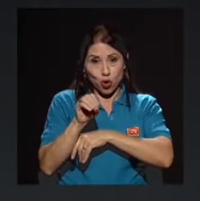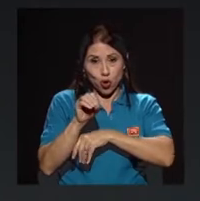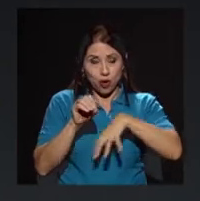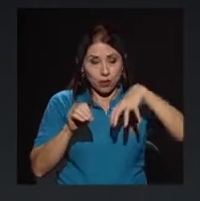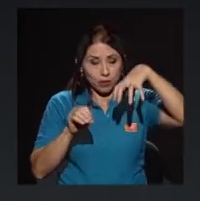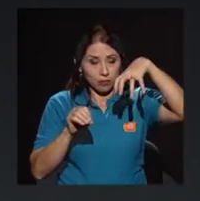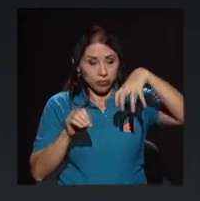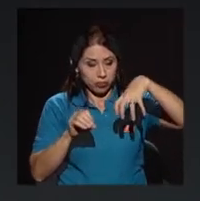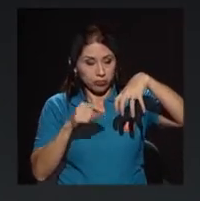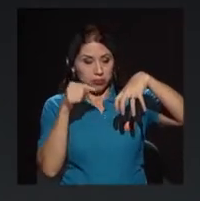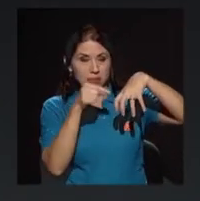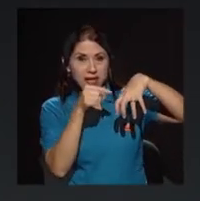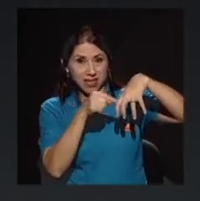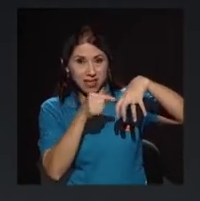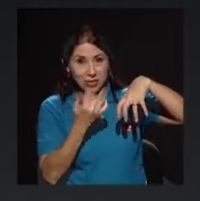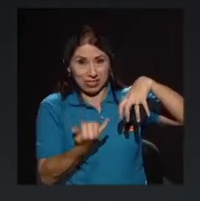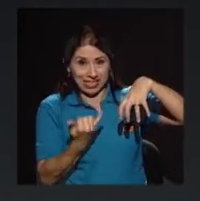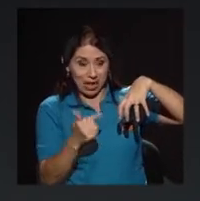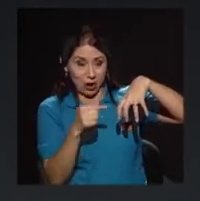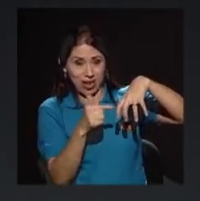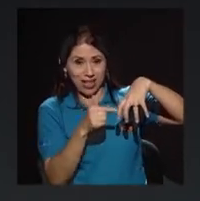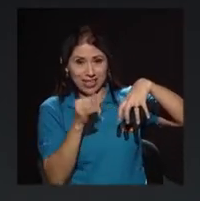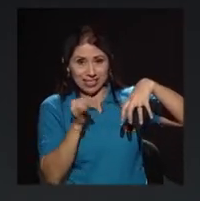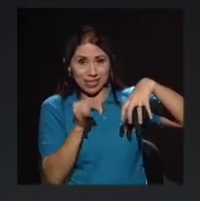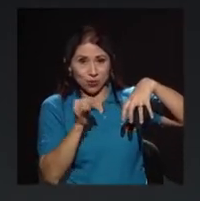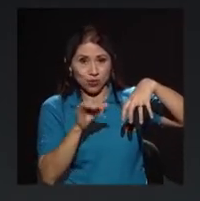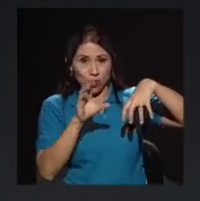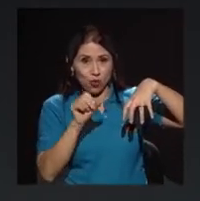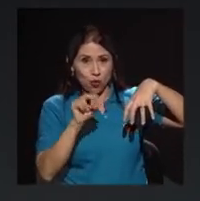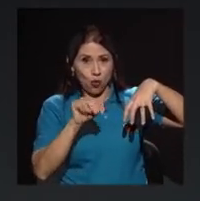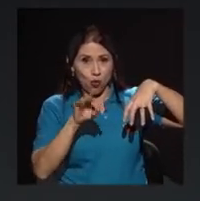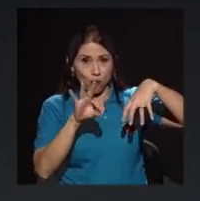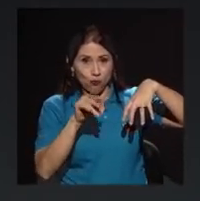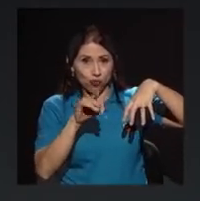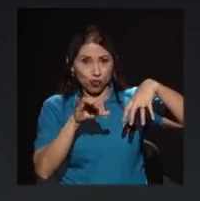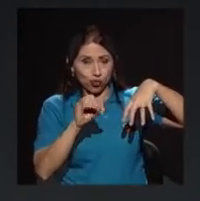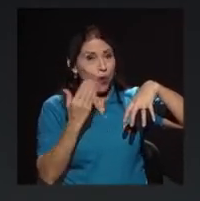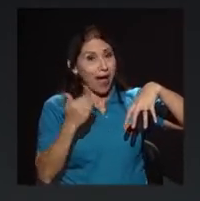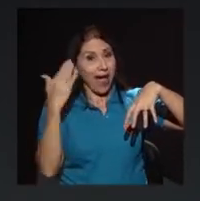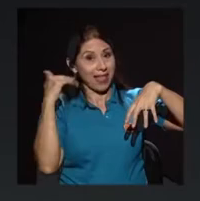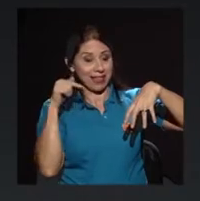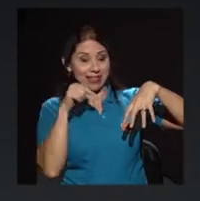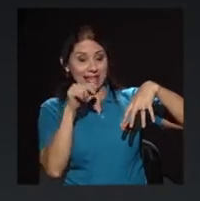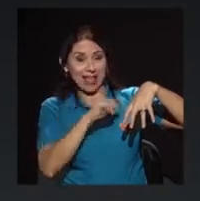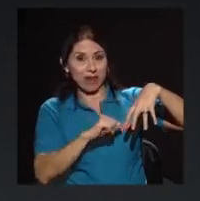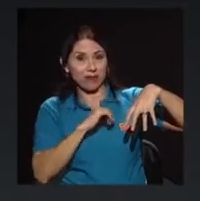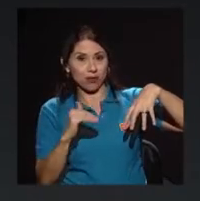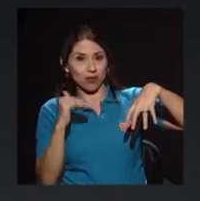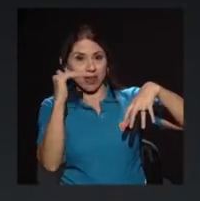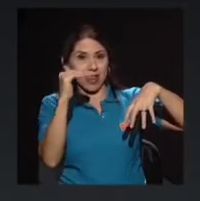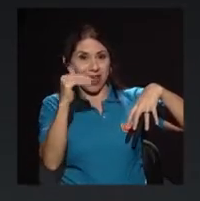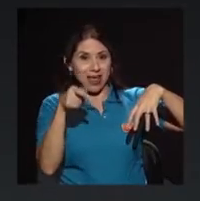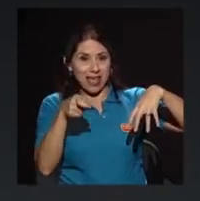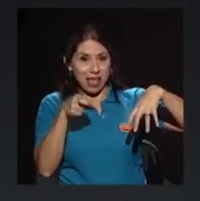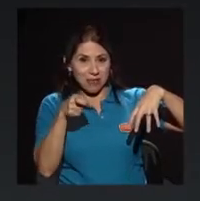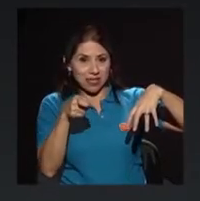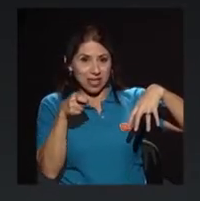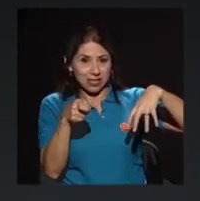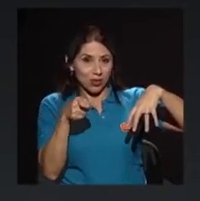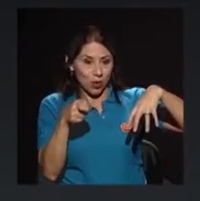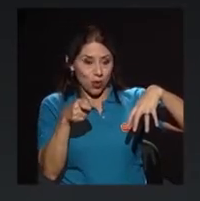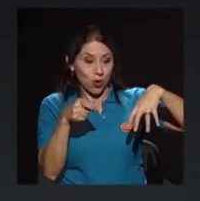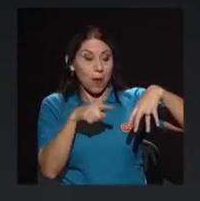ahí era la rectoría y la administración, excepto que había una casita de madera